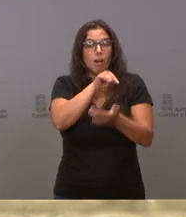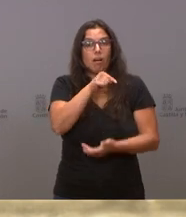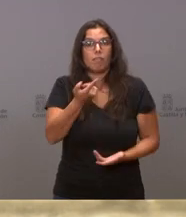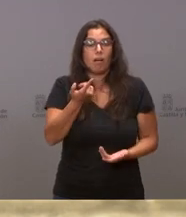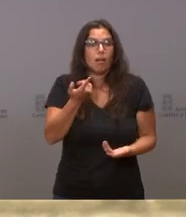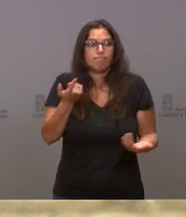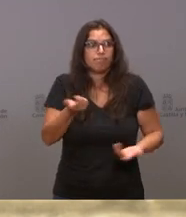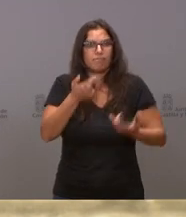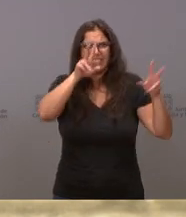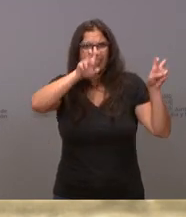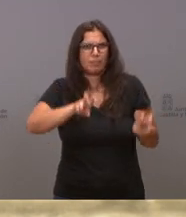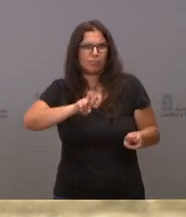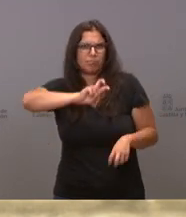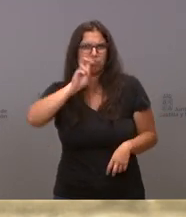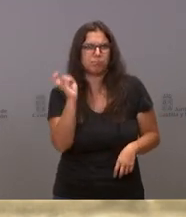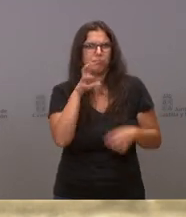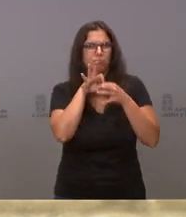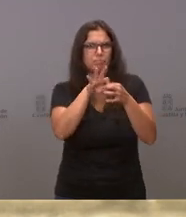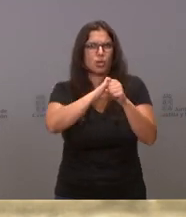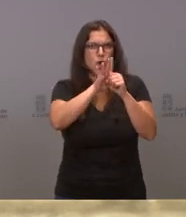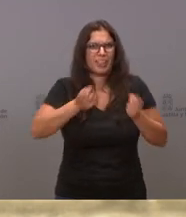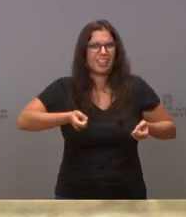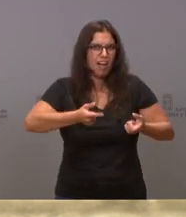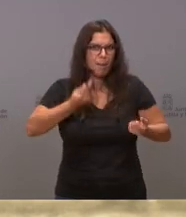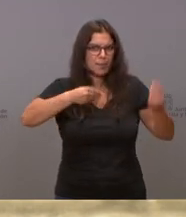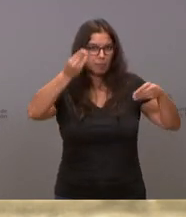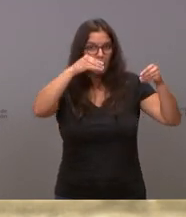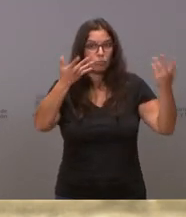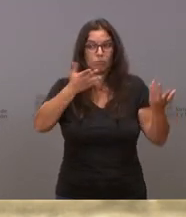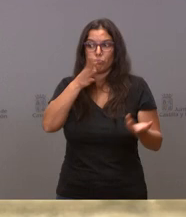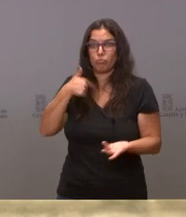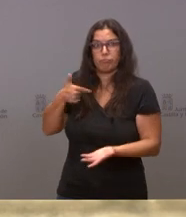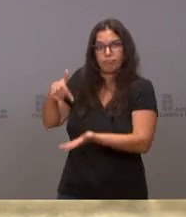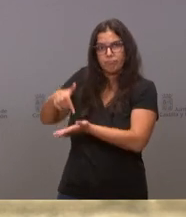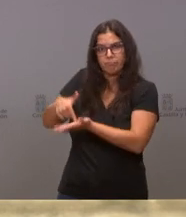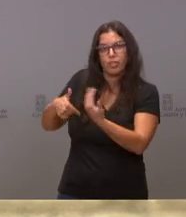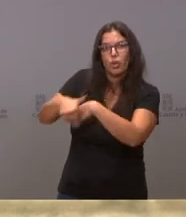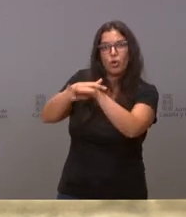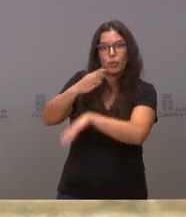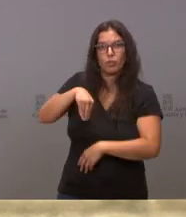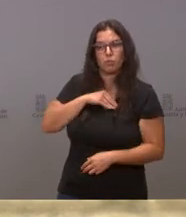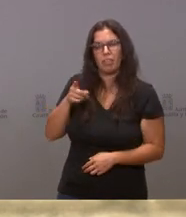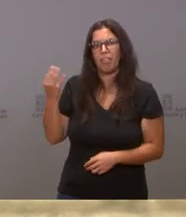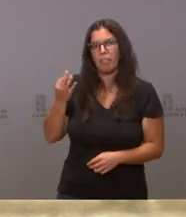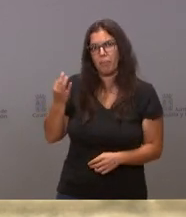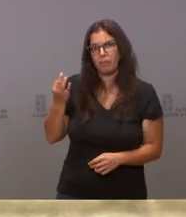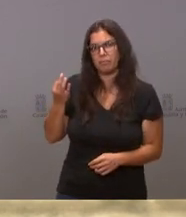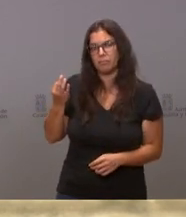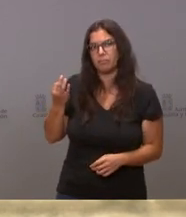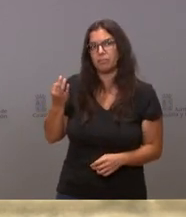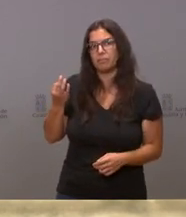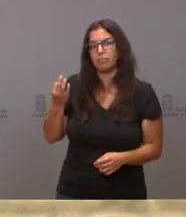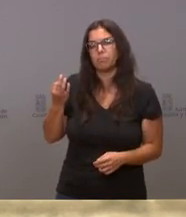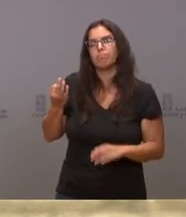muchas cuestiones. Por tanto, exigimos al Gobierno de España que vuelva a